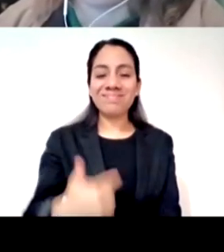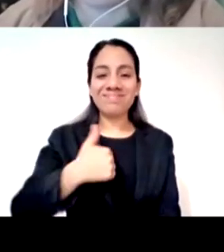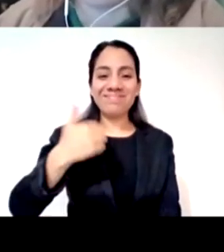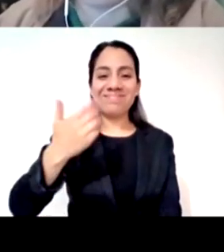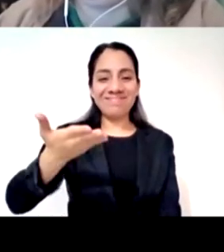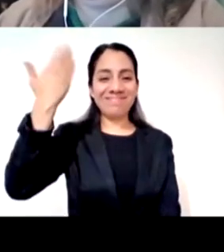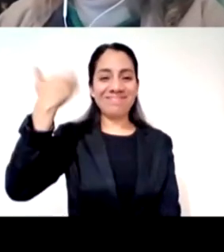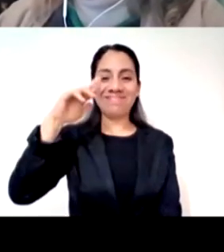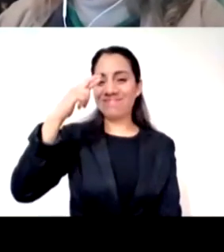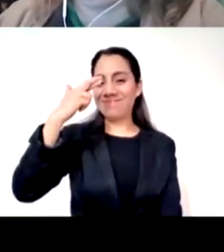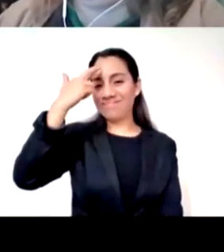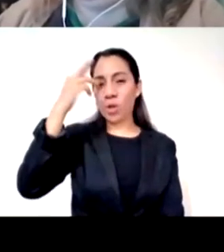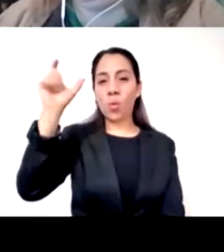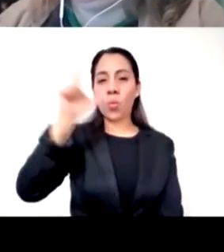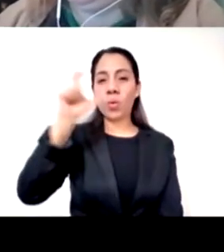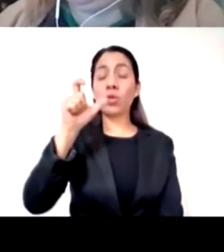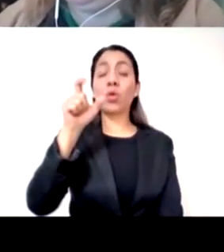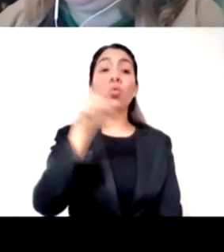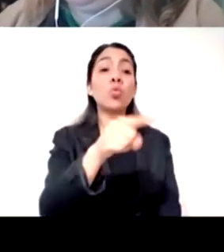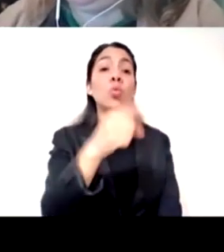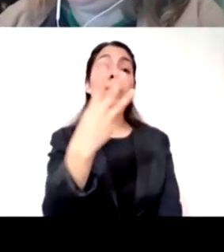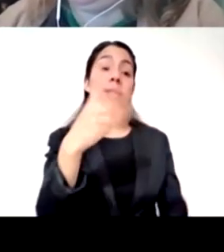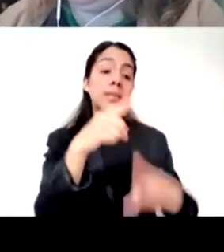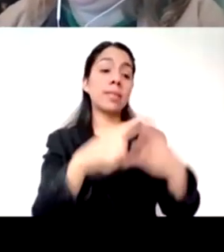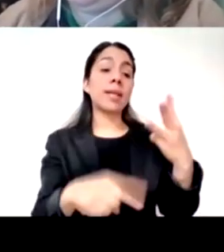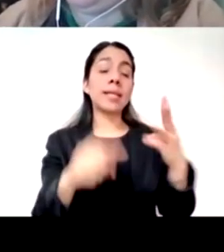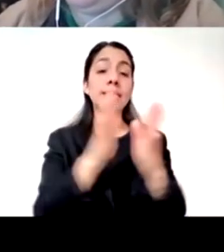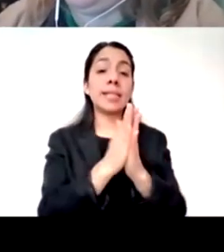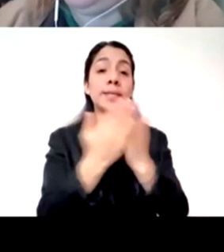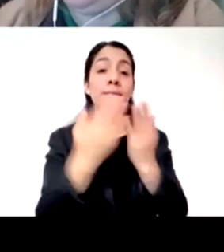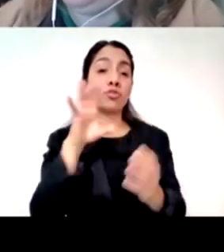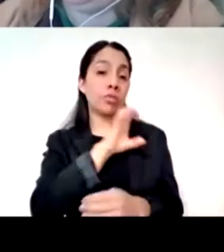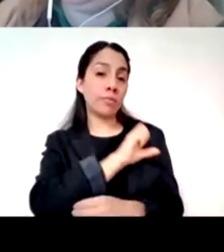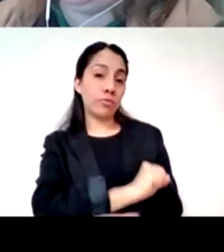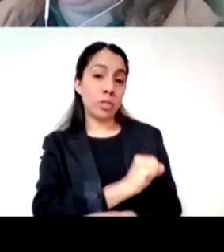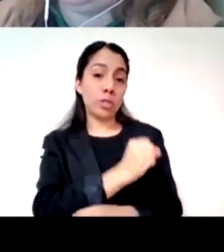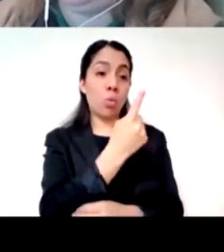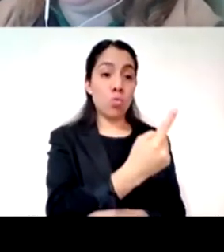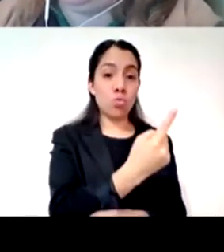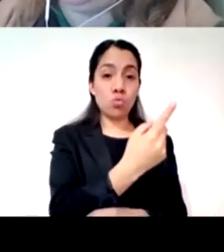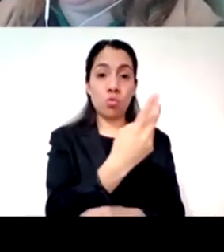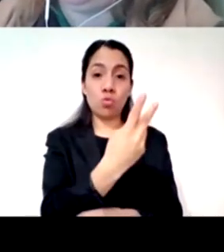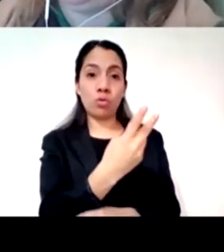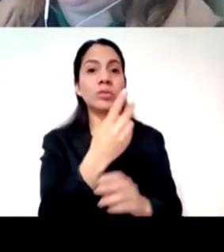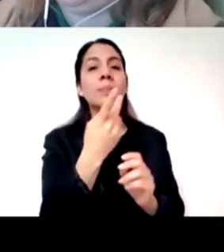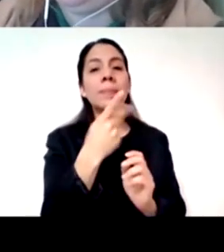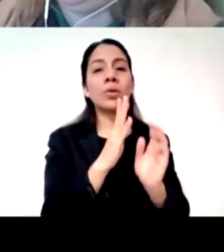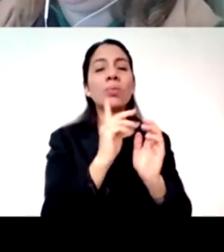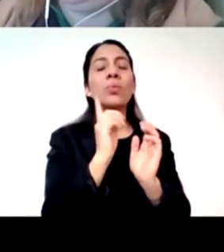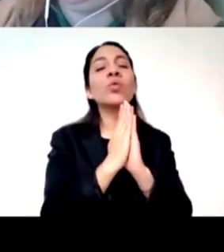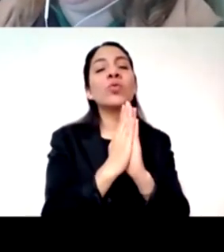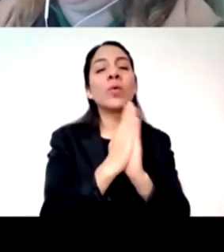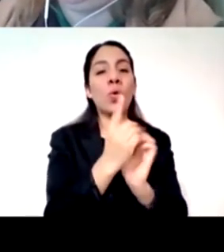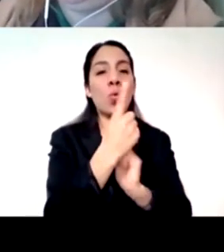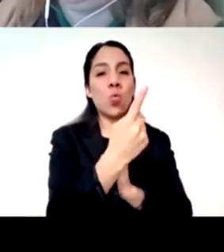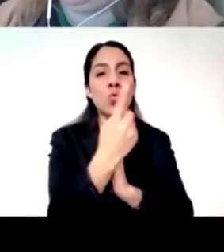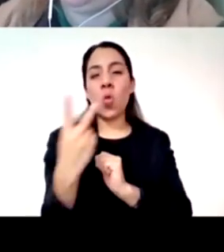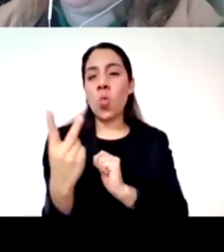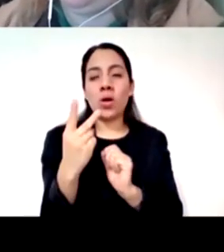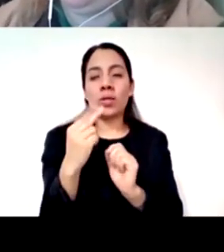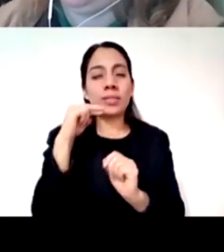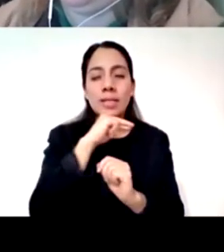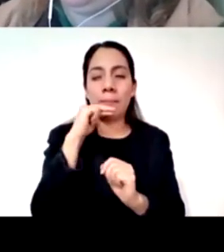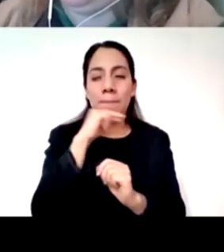alguien le preguntaron sus tres libros favoritos no se friquen si tienen uno si no tienen uno pero regálenos uno o dos así de